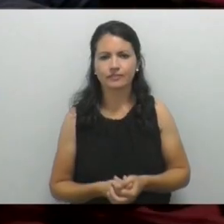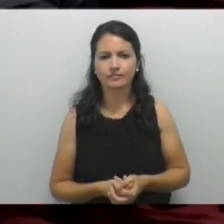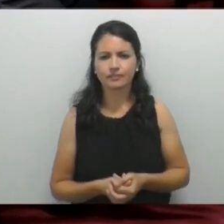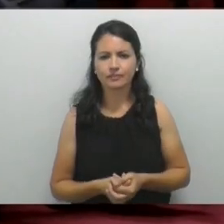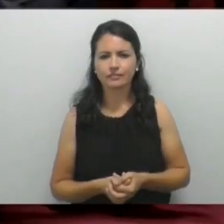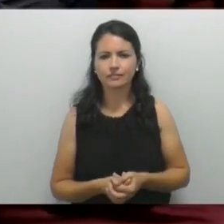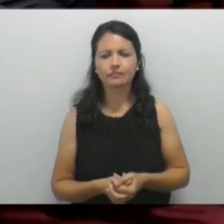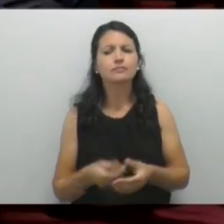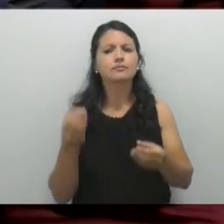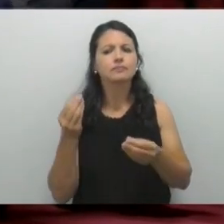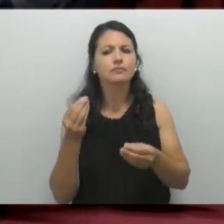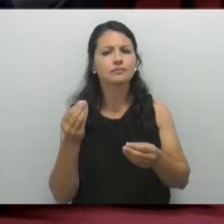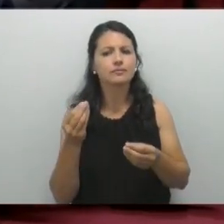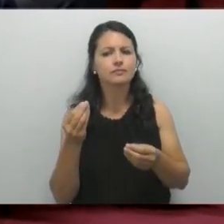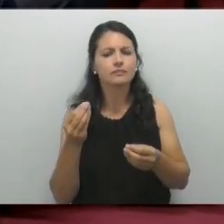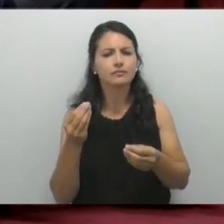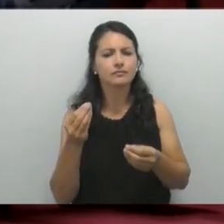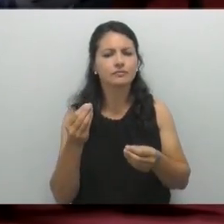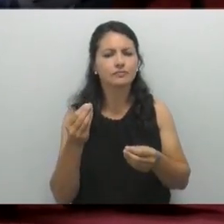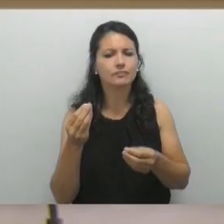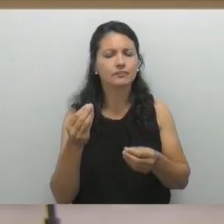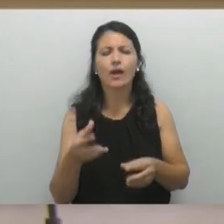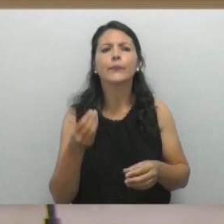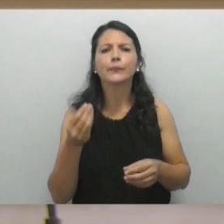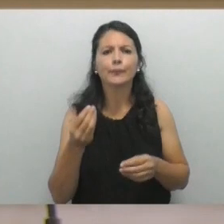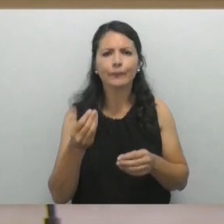¿Por qué? ¿Por qué?